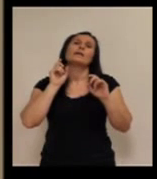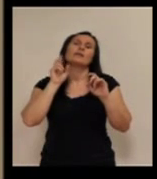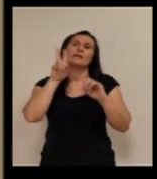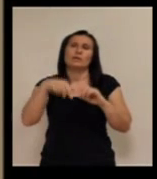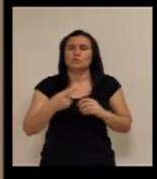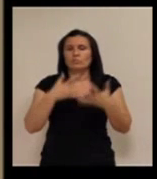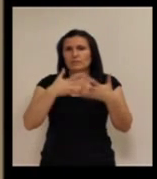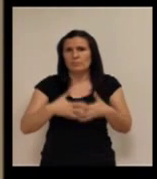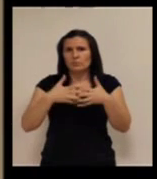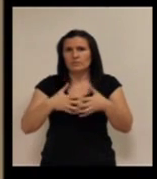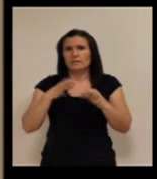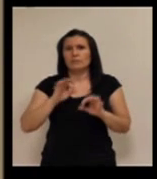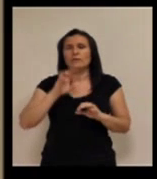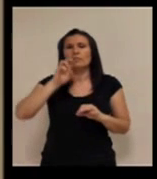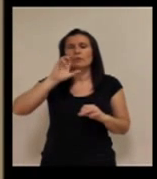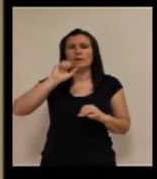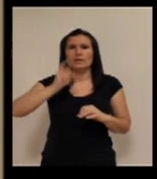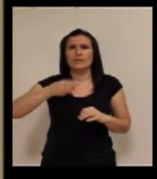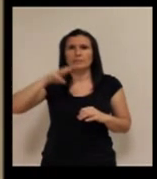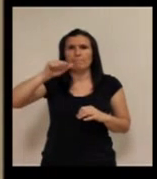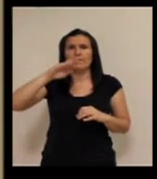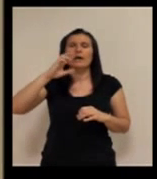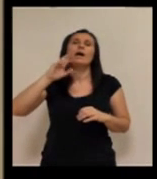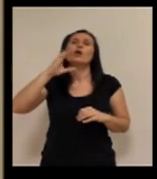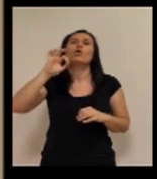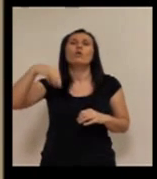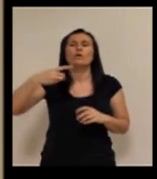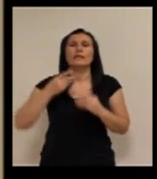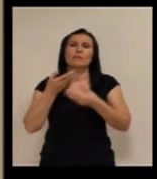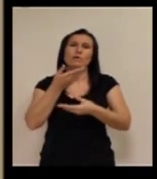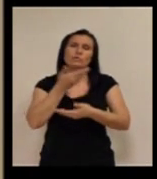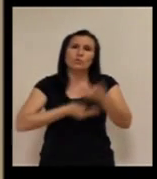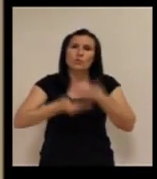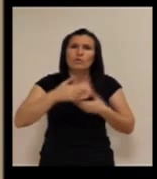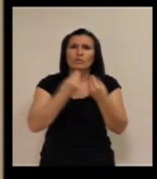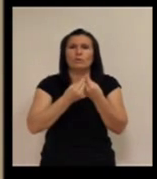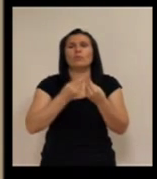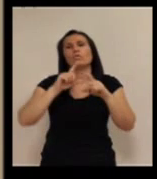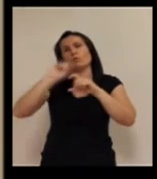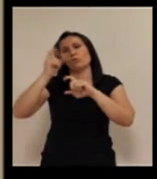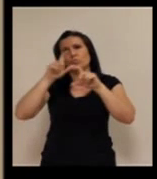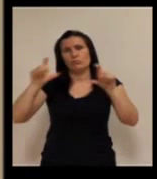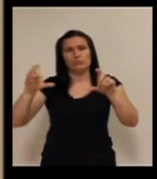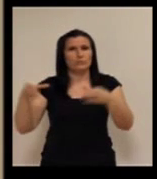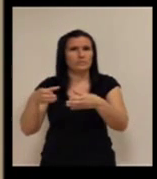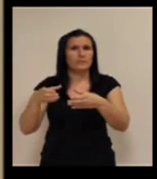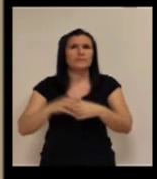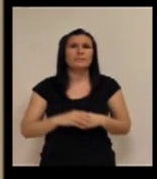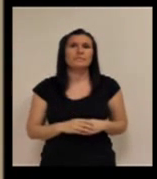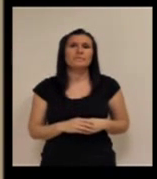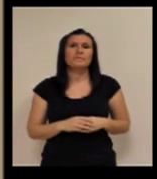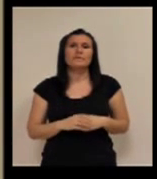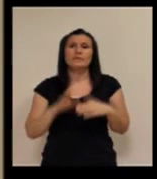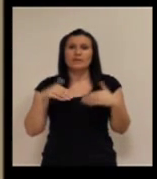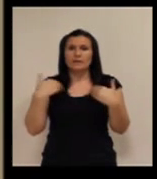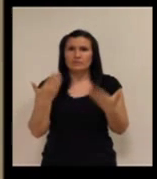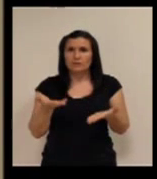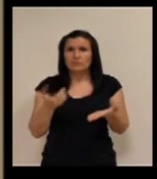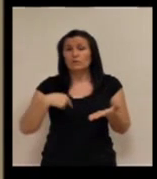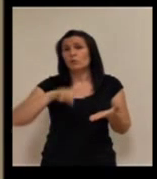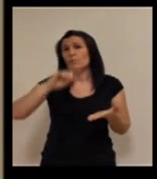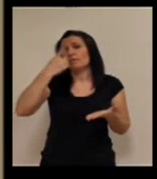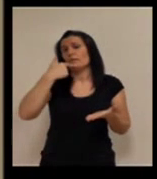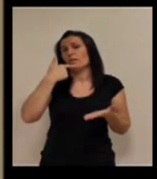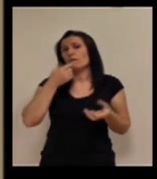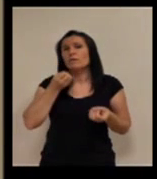SmartCon que hemos colaborado conjuntamente con Grupo NIT. Entonces, bueno, pues lo